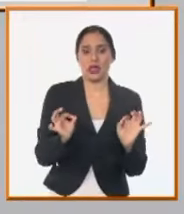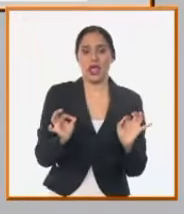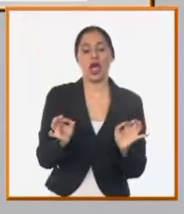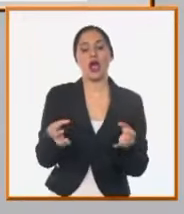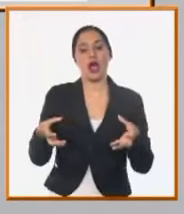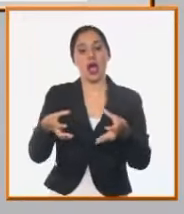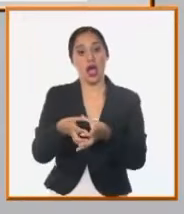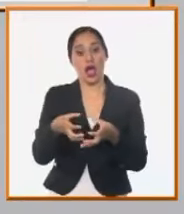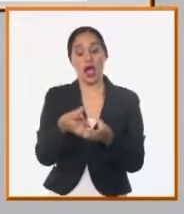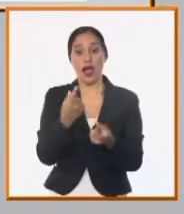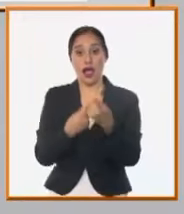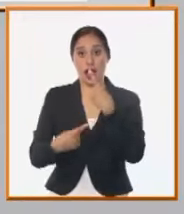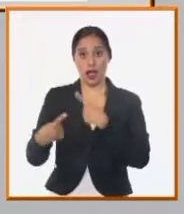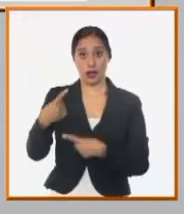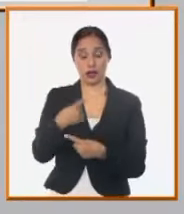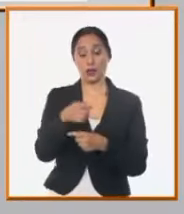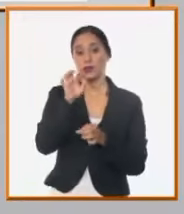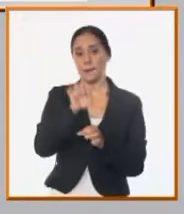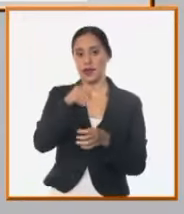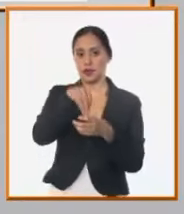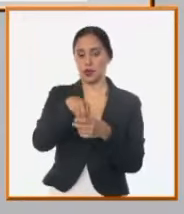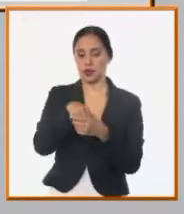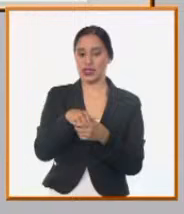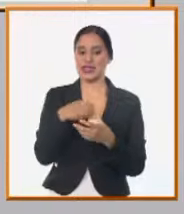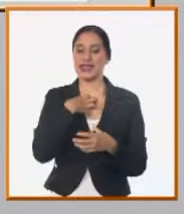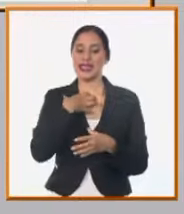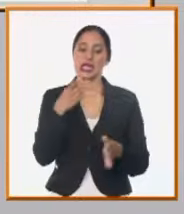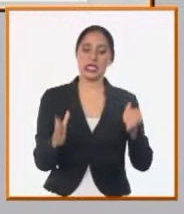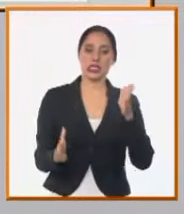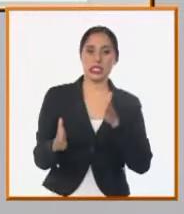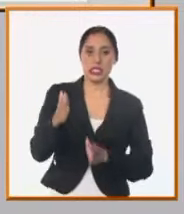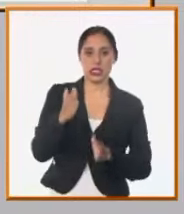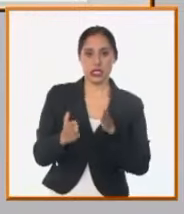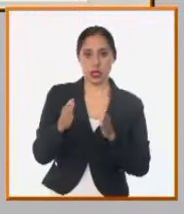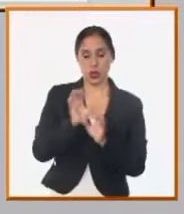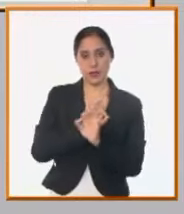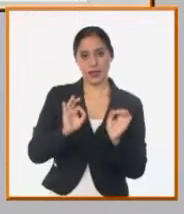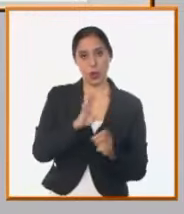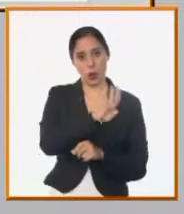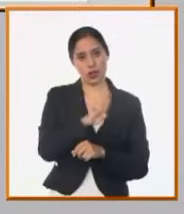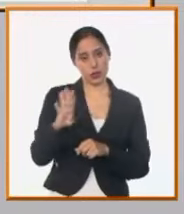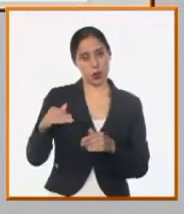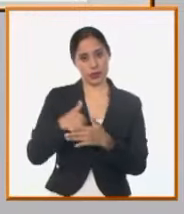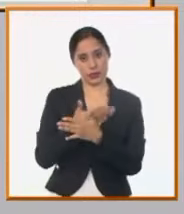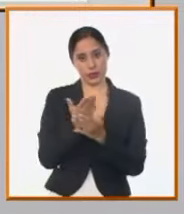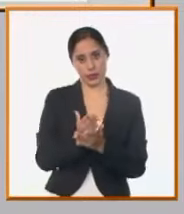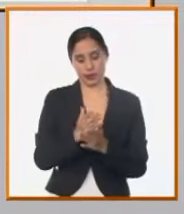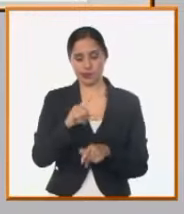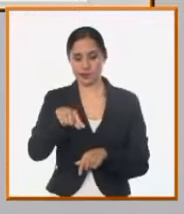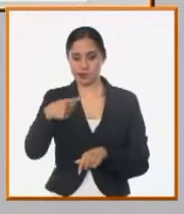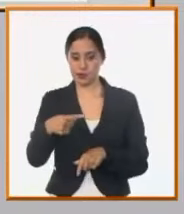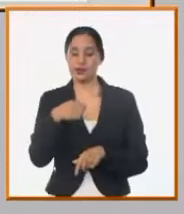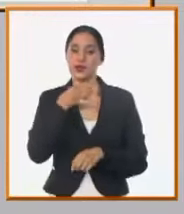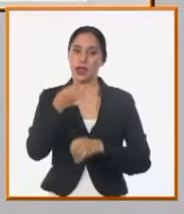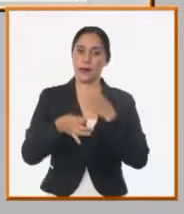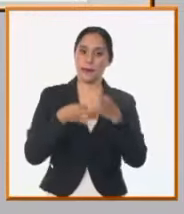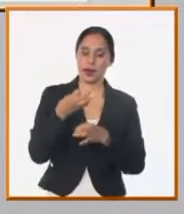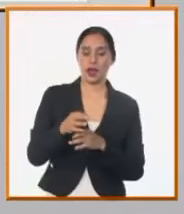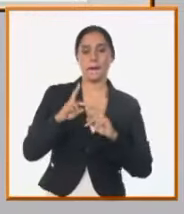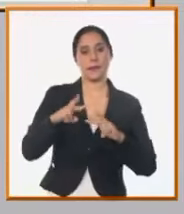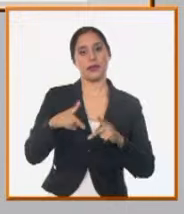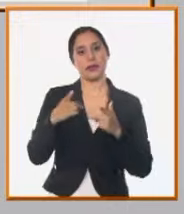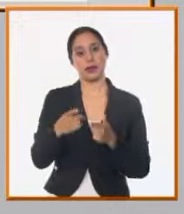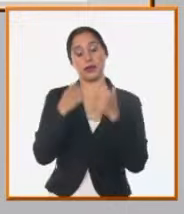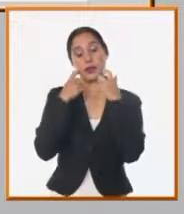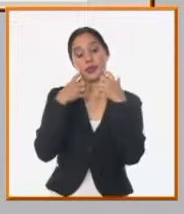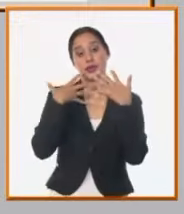que normalmente hay un ciclo en actualidad, un ciclo de limpieza de fosas de 44 días y lo quería referirme al tema específico de la limpieza de fosas